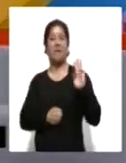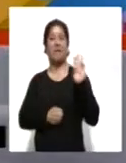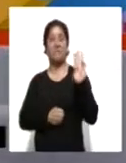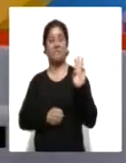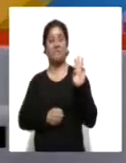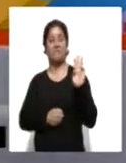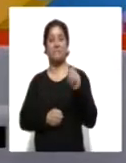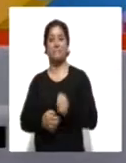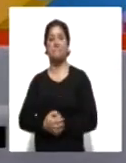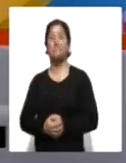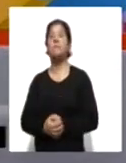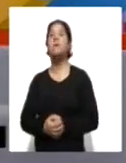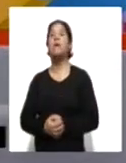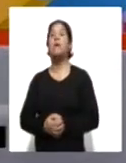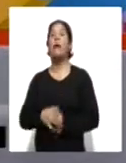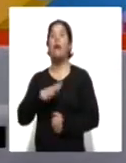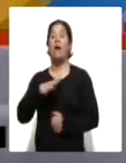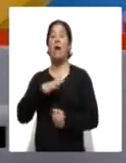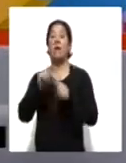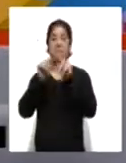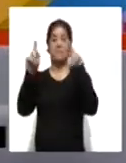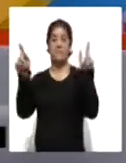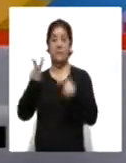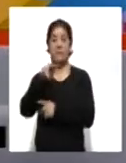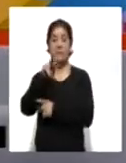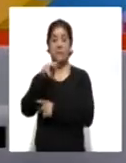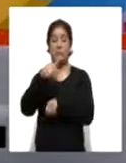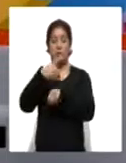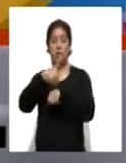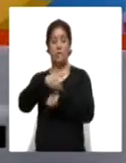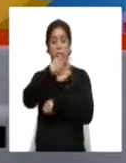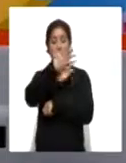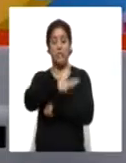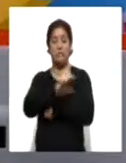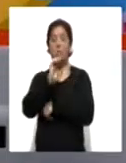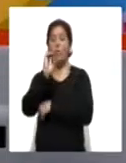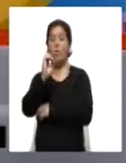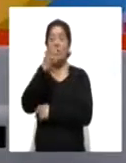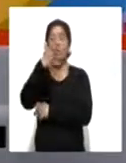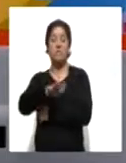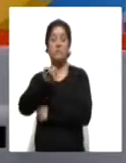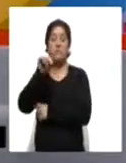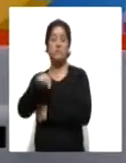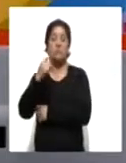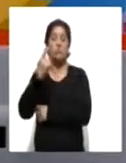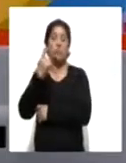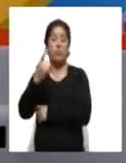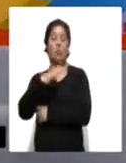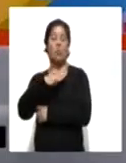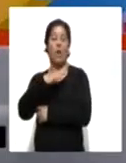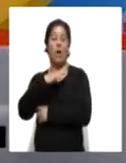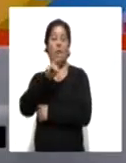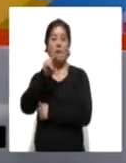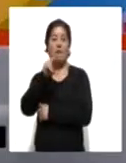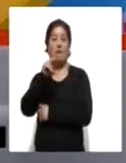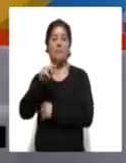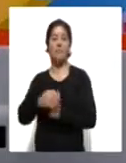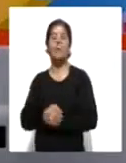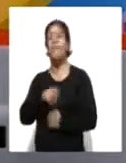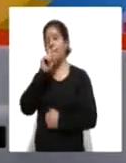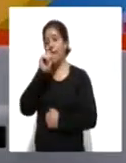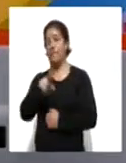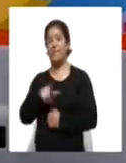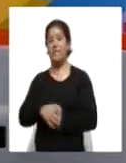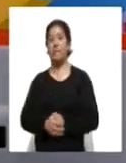puede seguir a través de la señal de Tlaxcala Televisión, el canal número 10 de su sistema de cable, 10.1 de la señal abierta, también